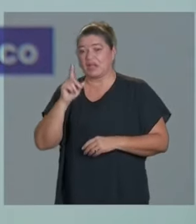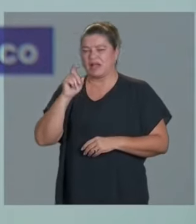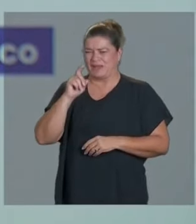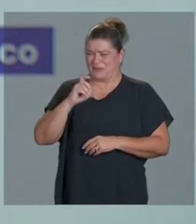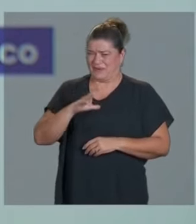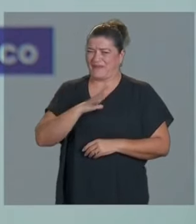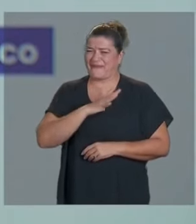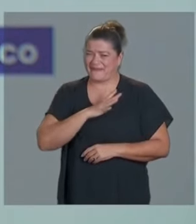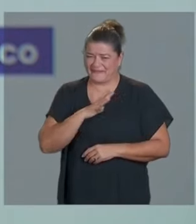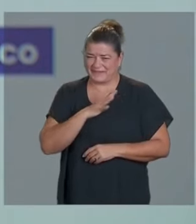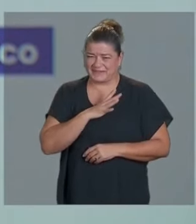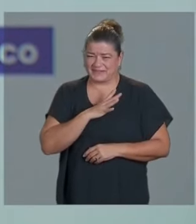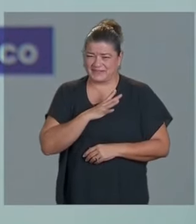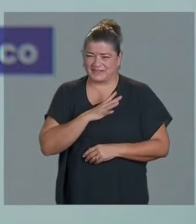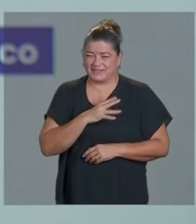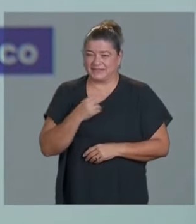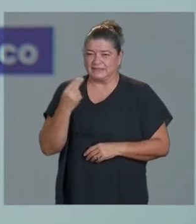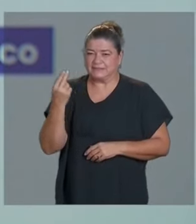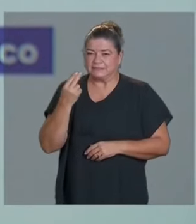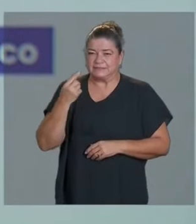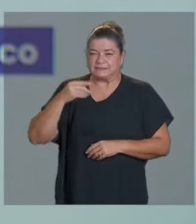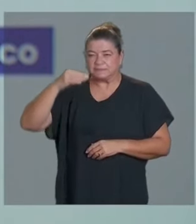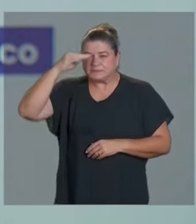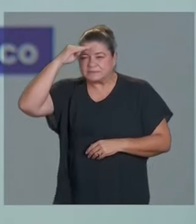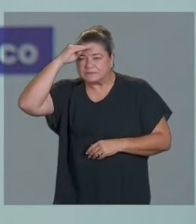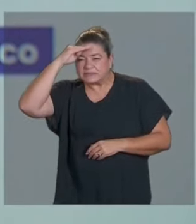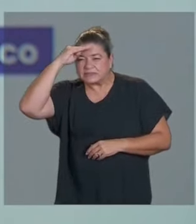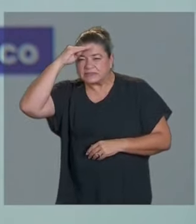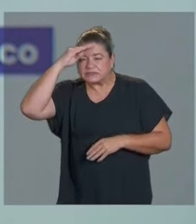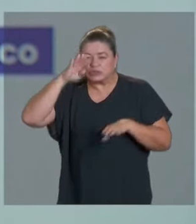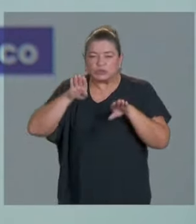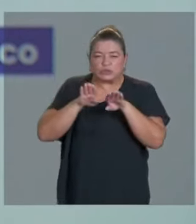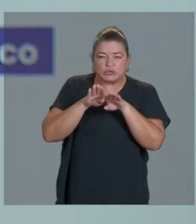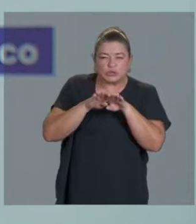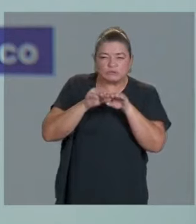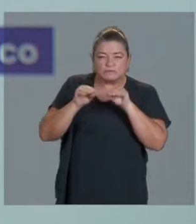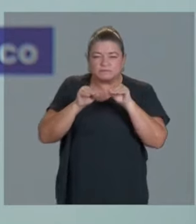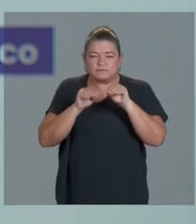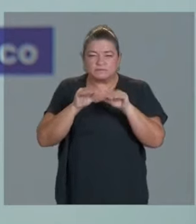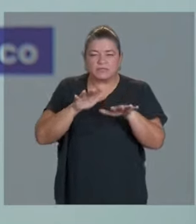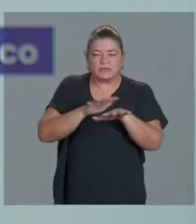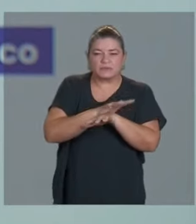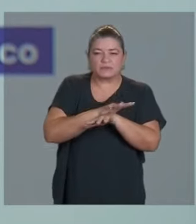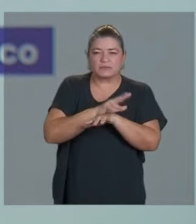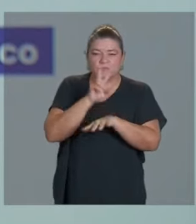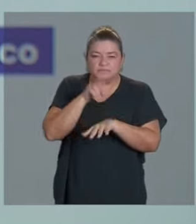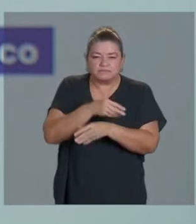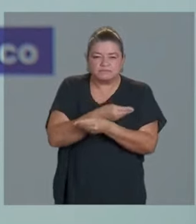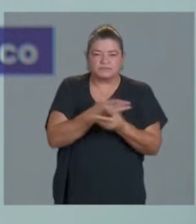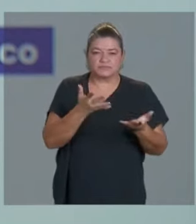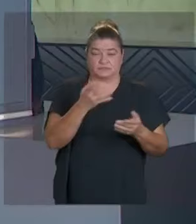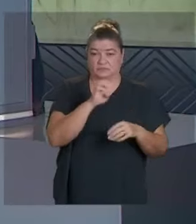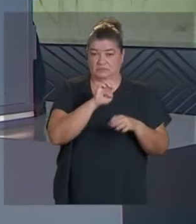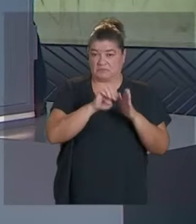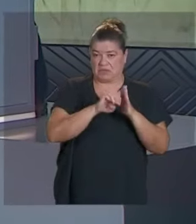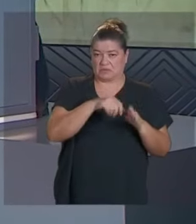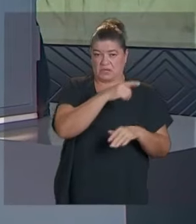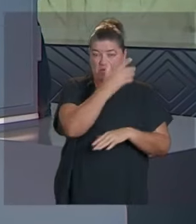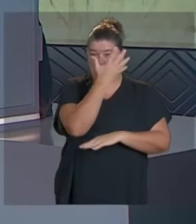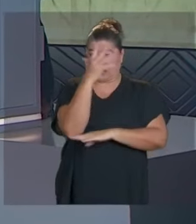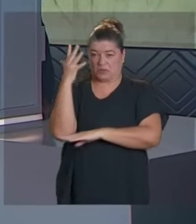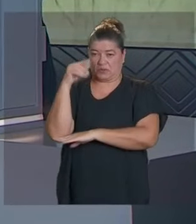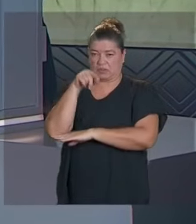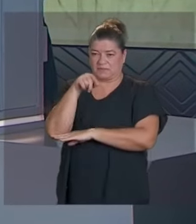resolver el tema del agua. Hay que reforestar, los bosques de lluvia son importantes, es muy importante